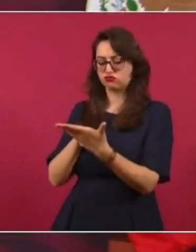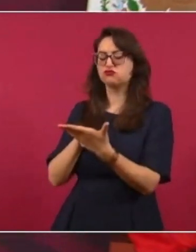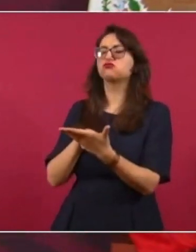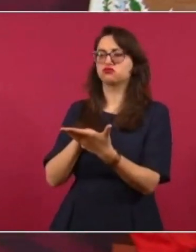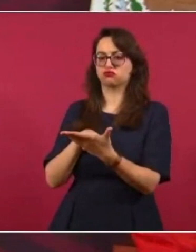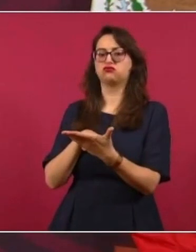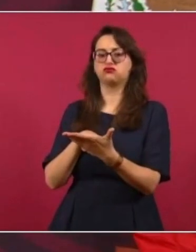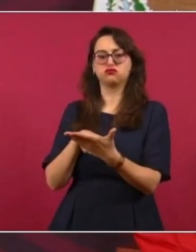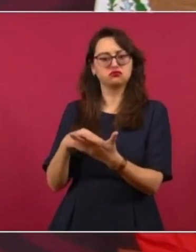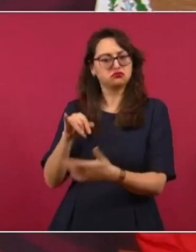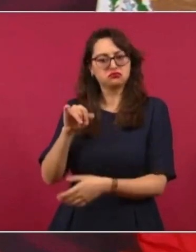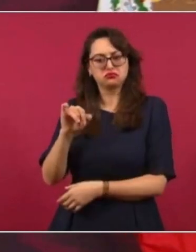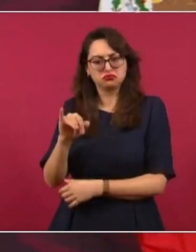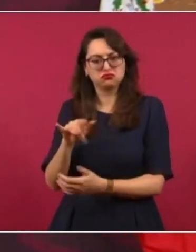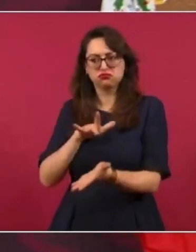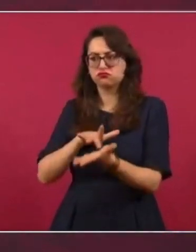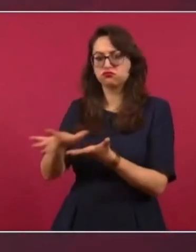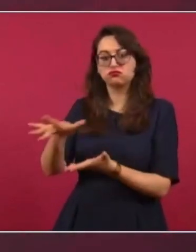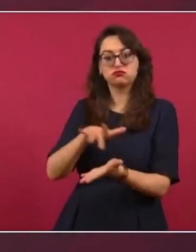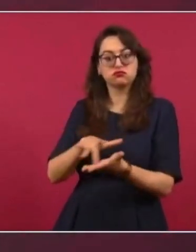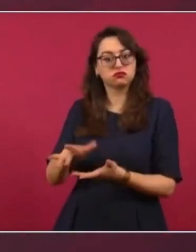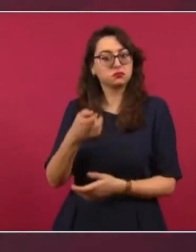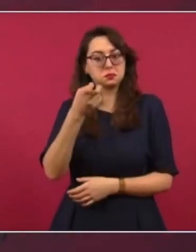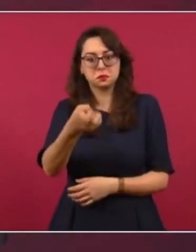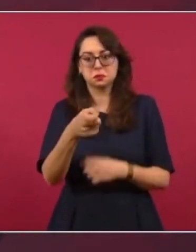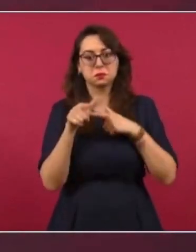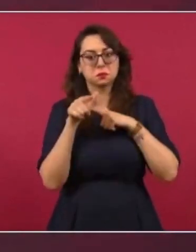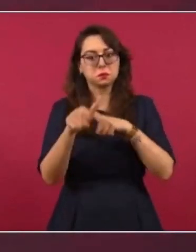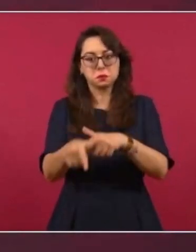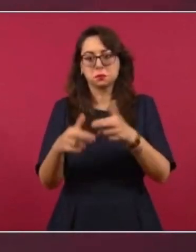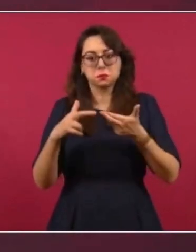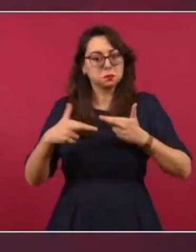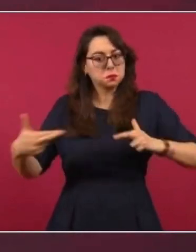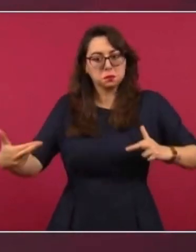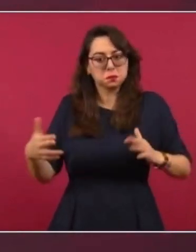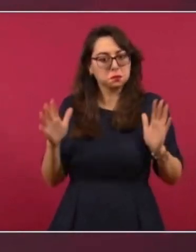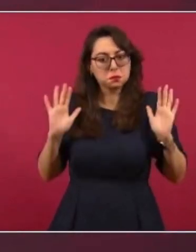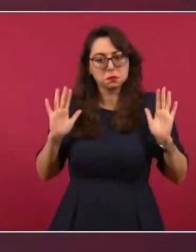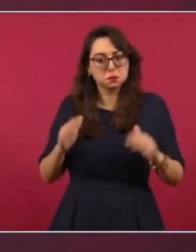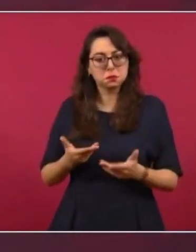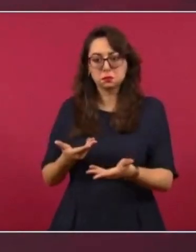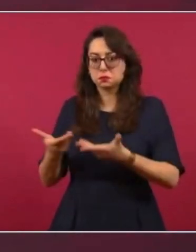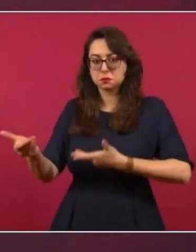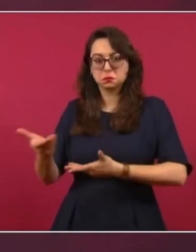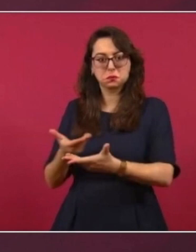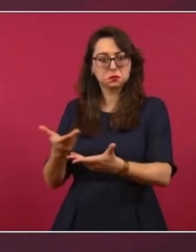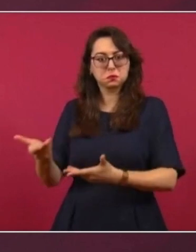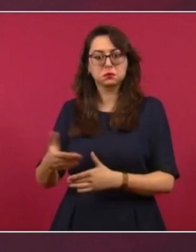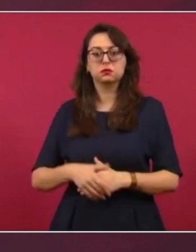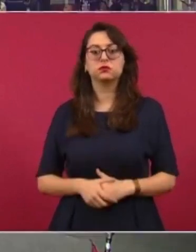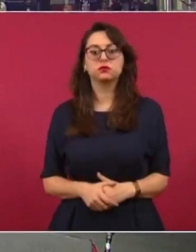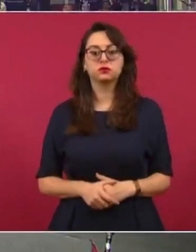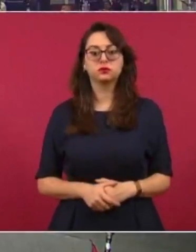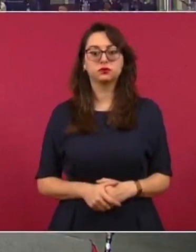a esa petición. Entonces, de esa manera seguirá siendo la relación con la Suprema Corte de Justicia de la Nación.